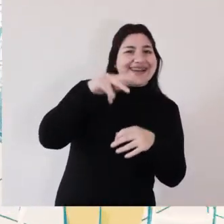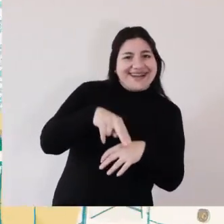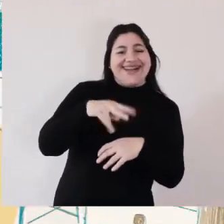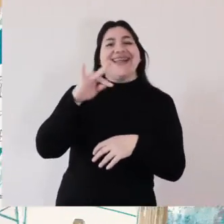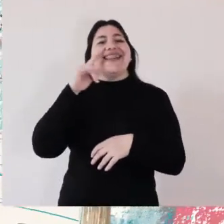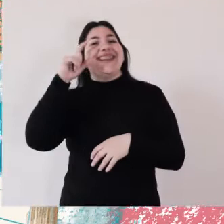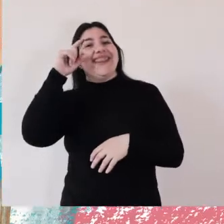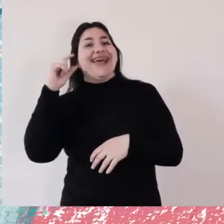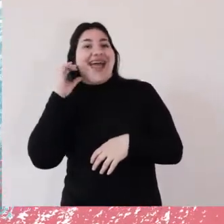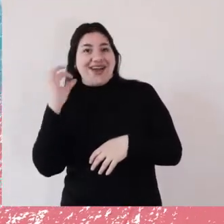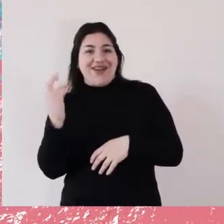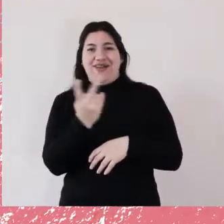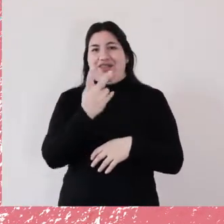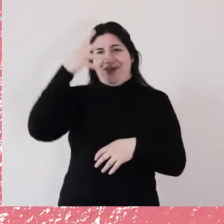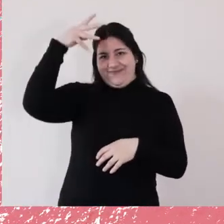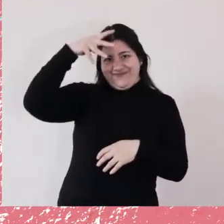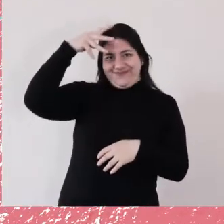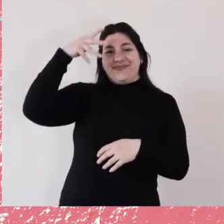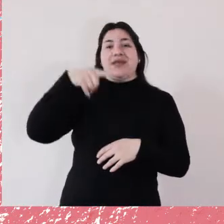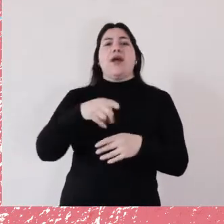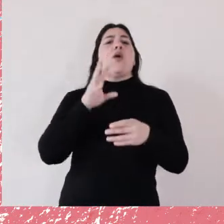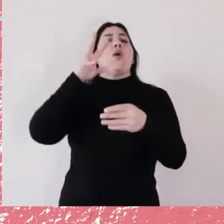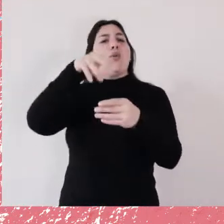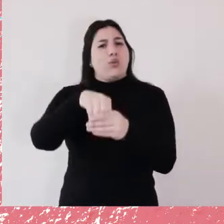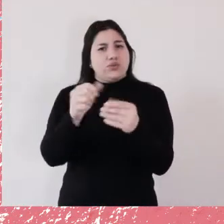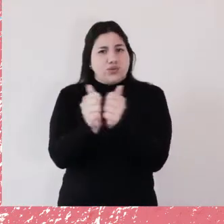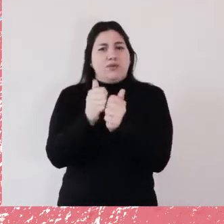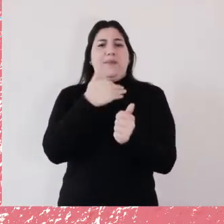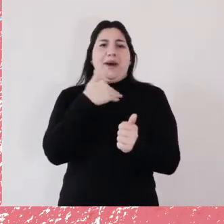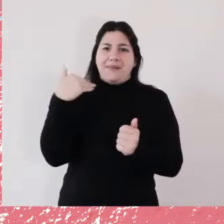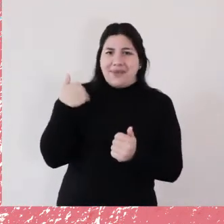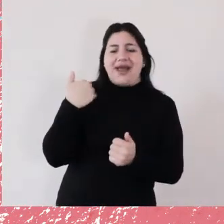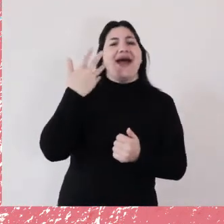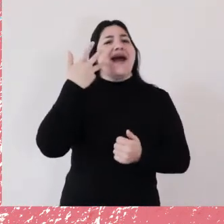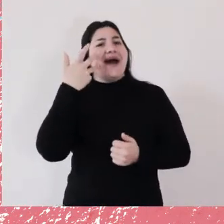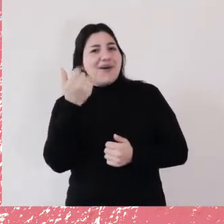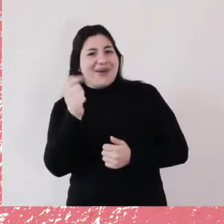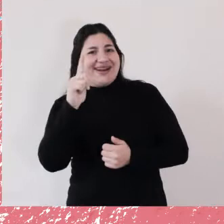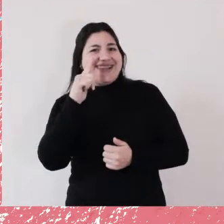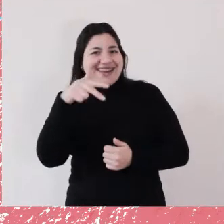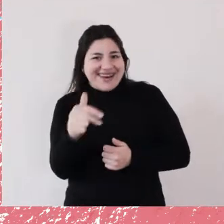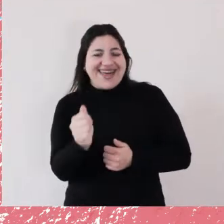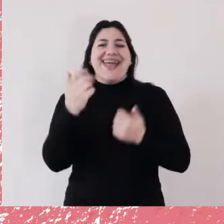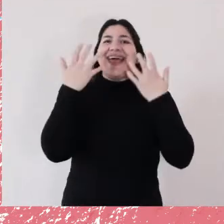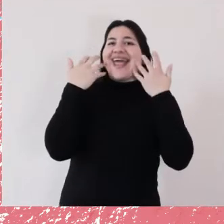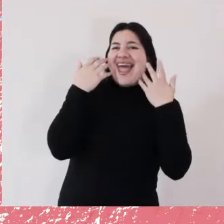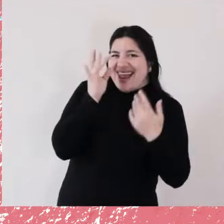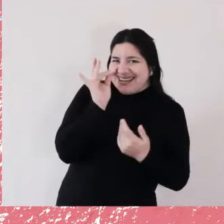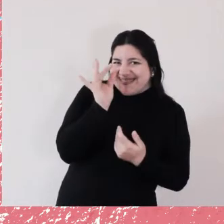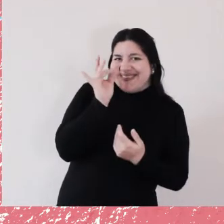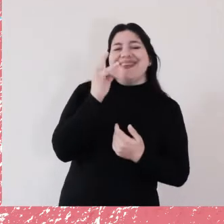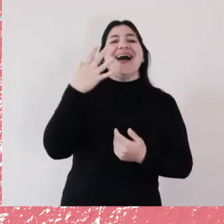su papá, la abuela Lina, una gatita casi azul y el abuelo Milo.